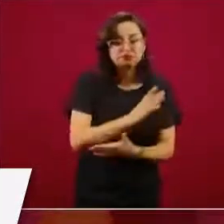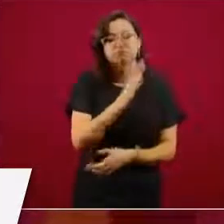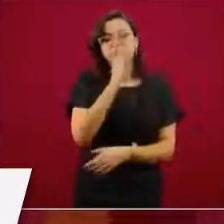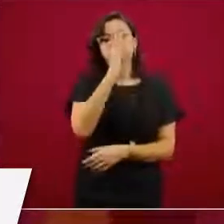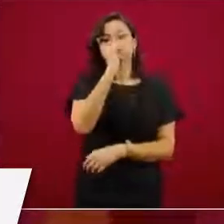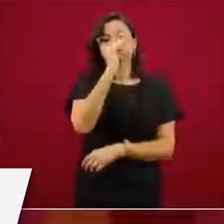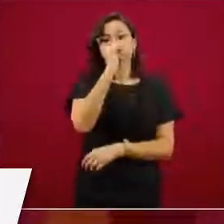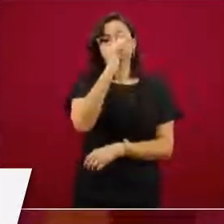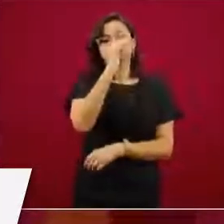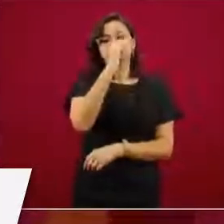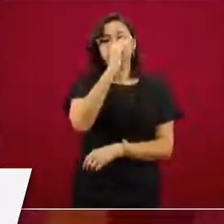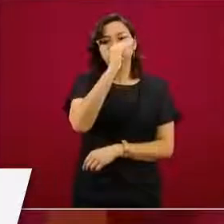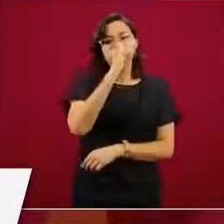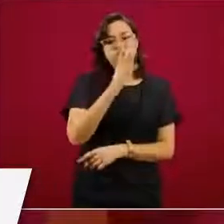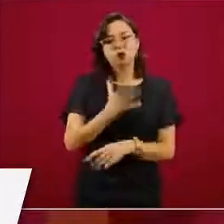de parte nuestra. injerencia injerencia de Gracias.